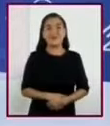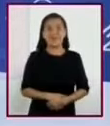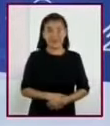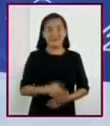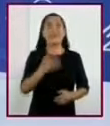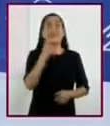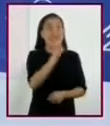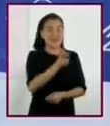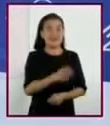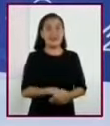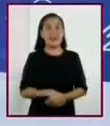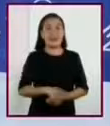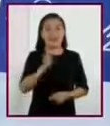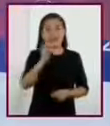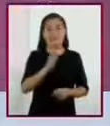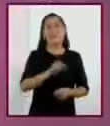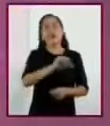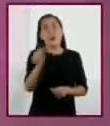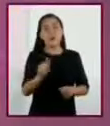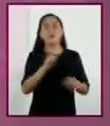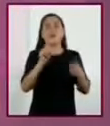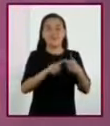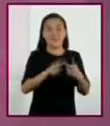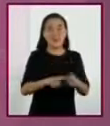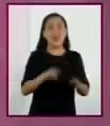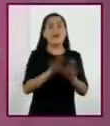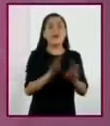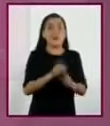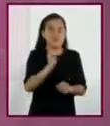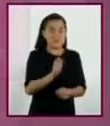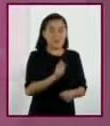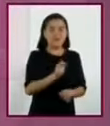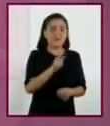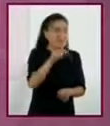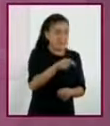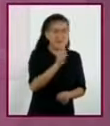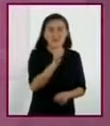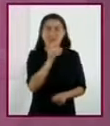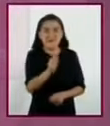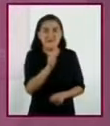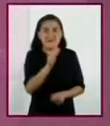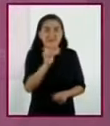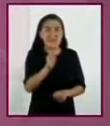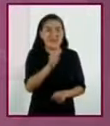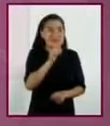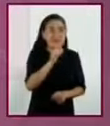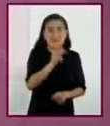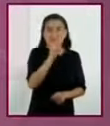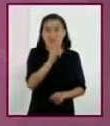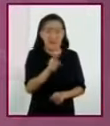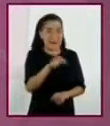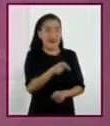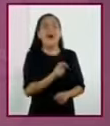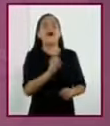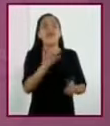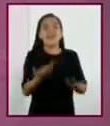Precisamente, la siguiente estrategia es que identifiquemos las palabras desconocidas y definamos su significado, ya sea por medio de